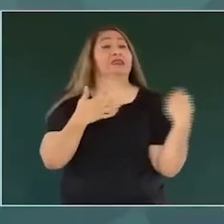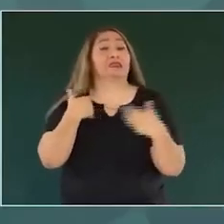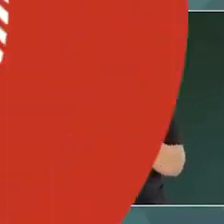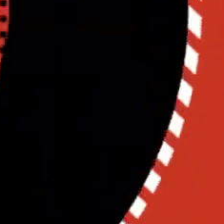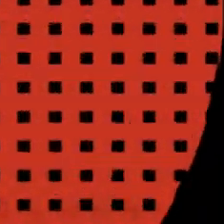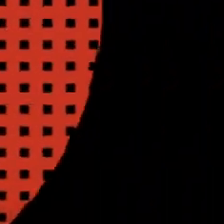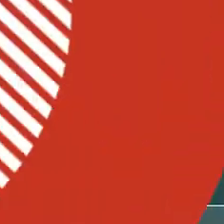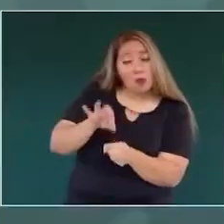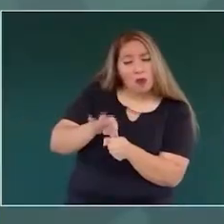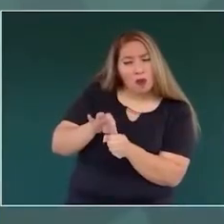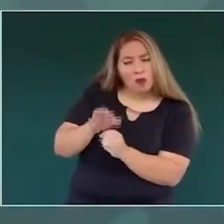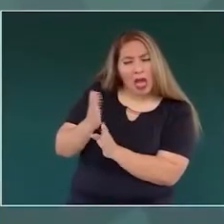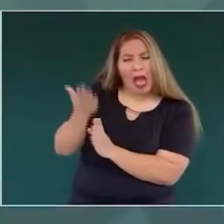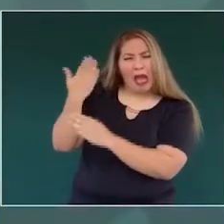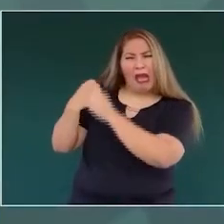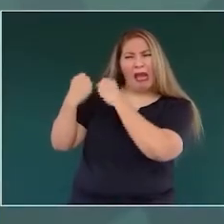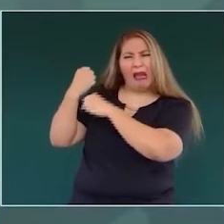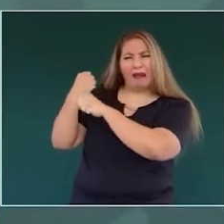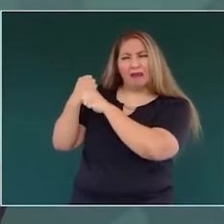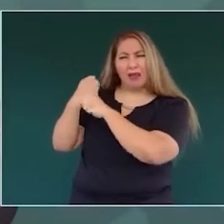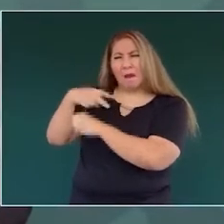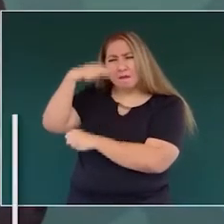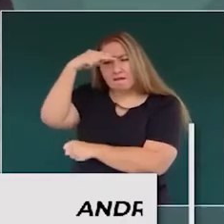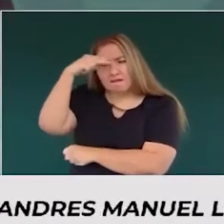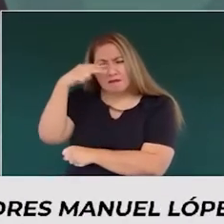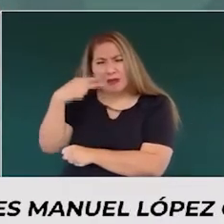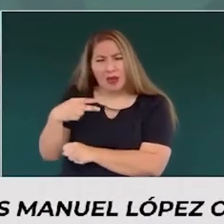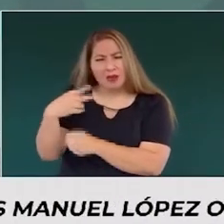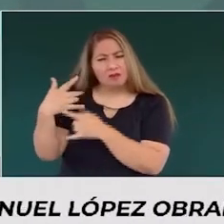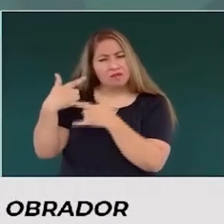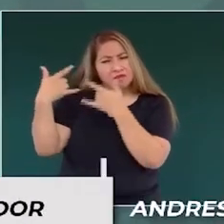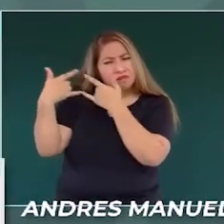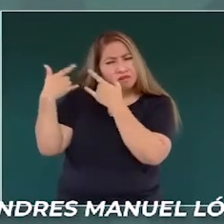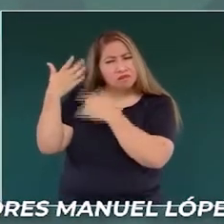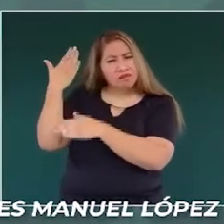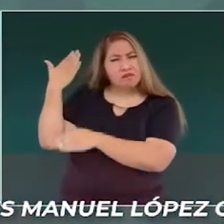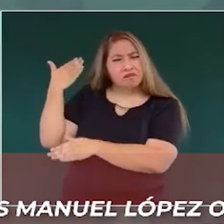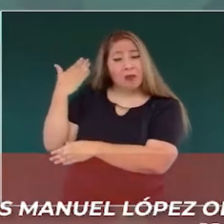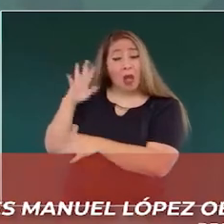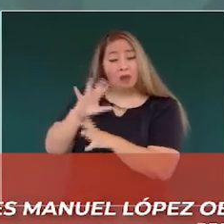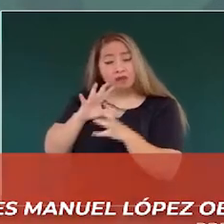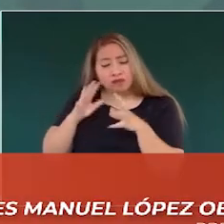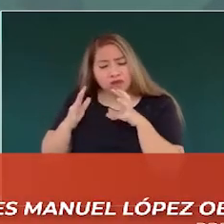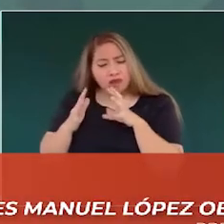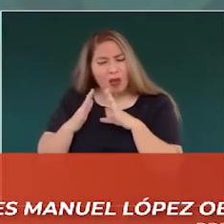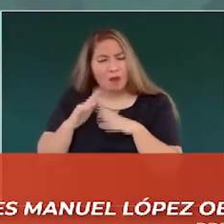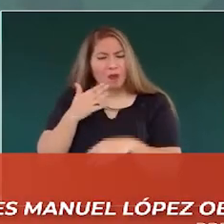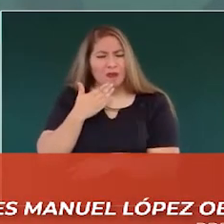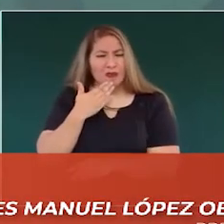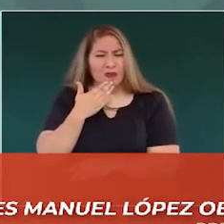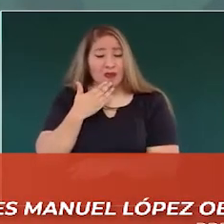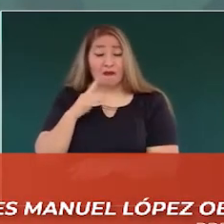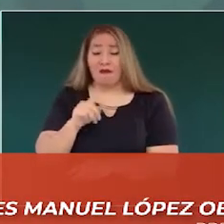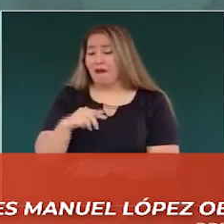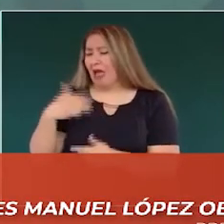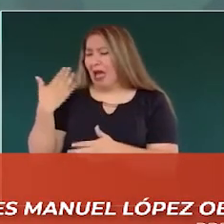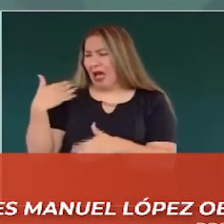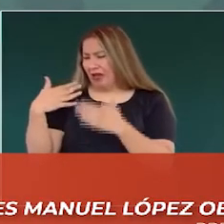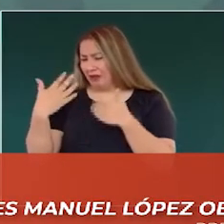decide. México es de los países del mundo con más historias de fraude,